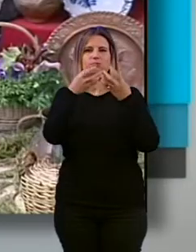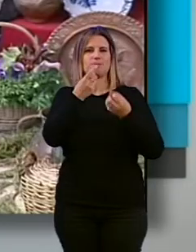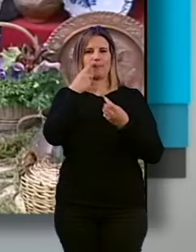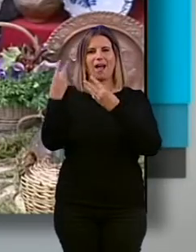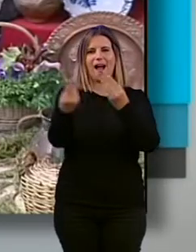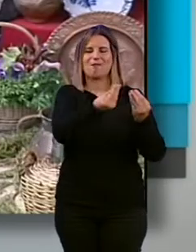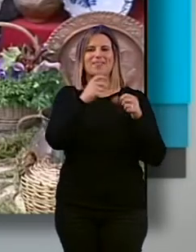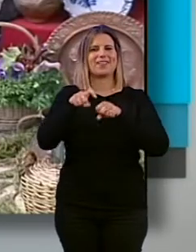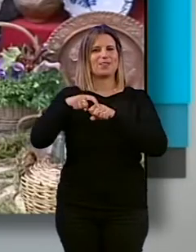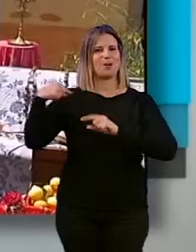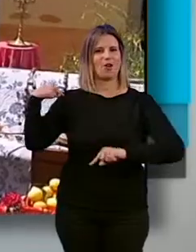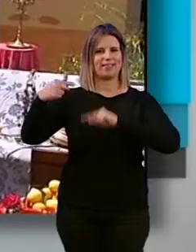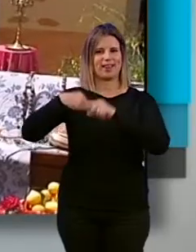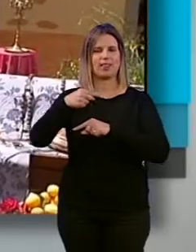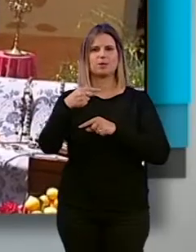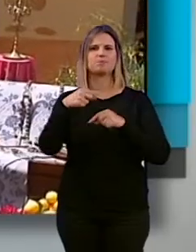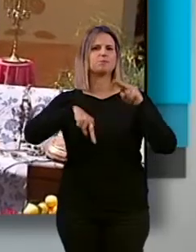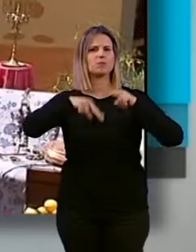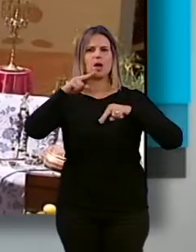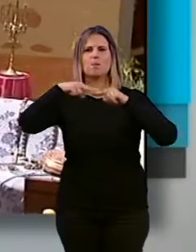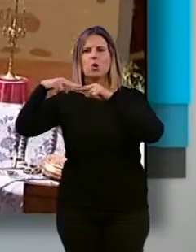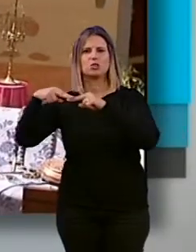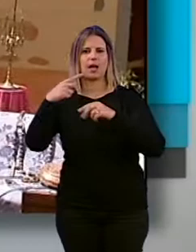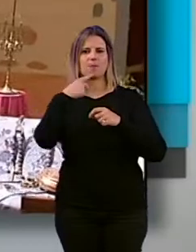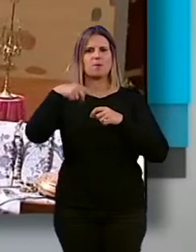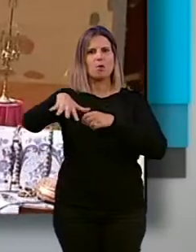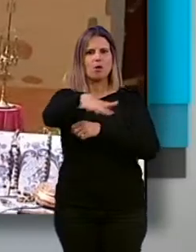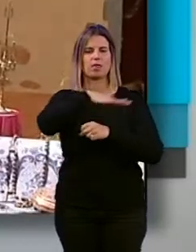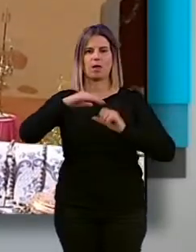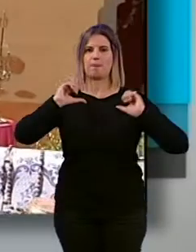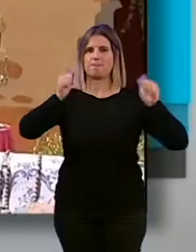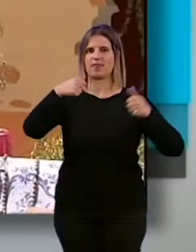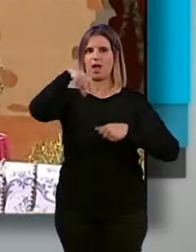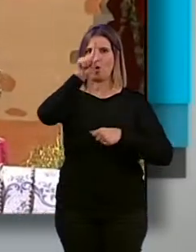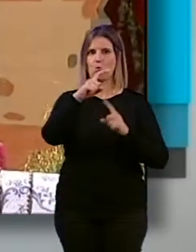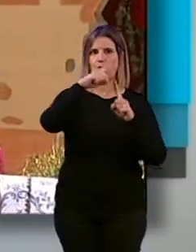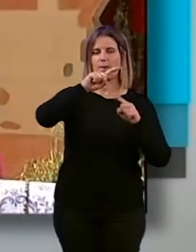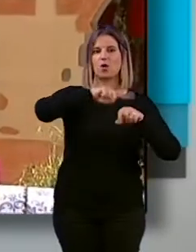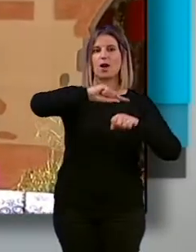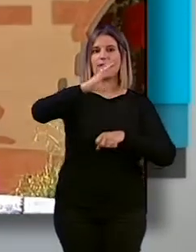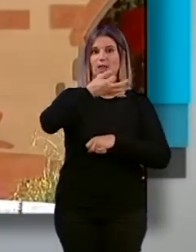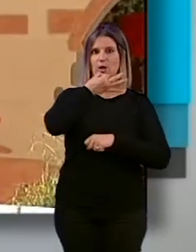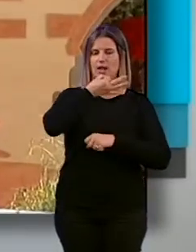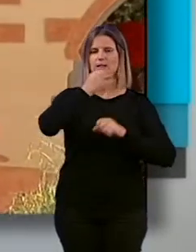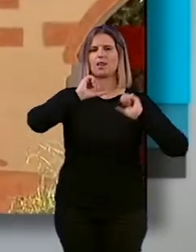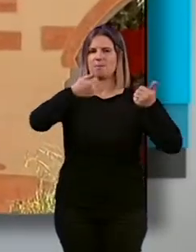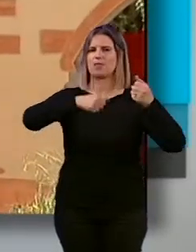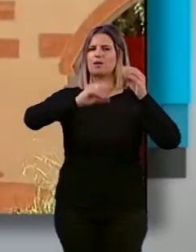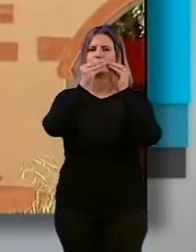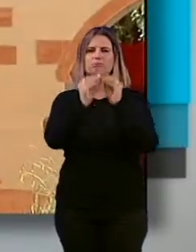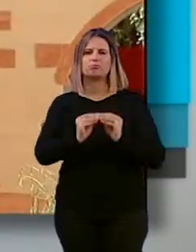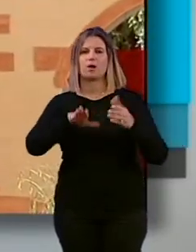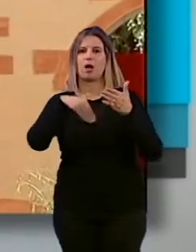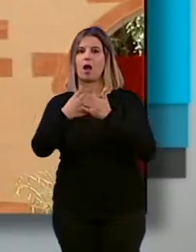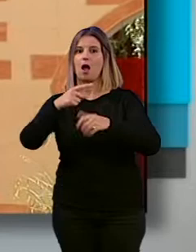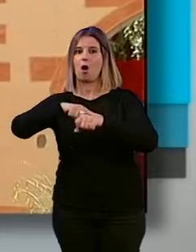tradicional. El montaje de las Cruces en calles y plazas se podrá iniciar el 1 de mayo a partir de las 5 de la tarde y habrá de estar finalizado a